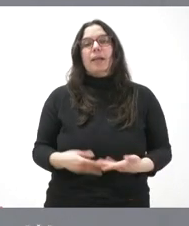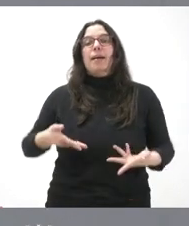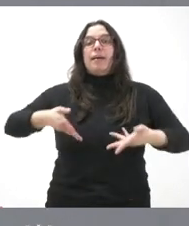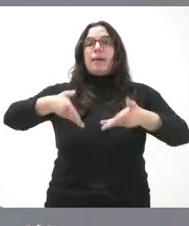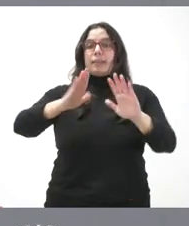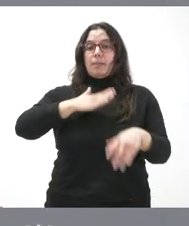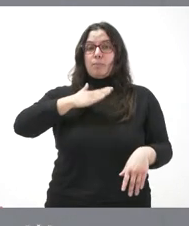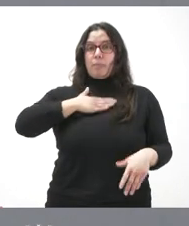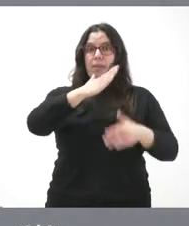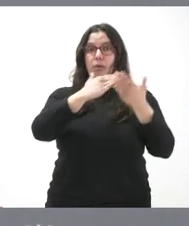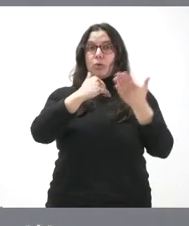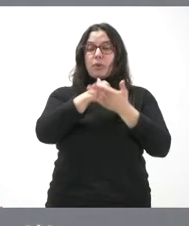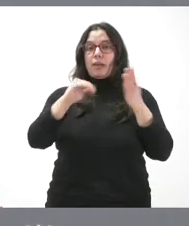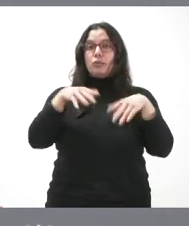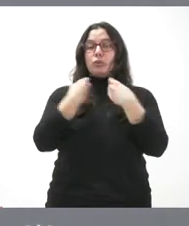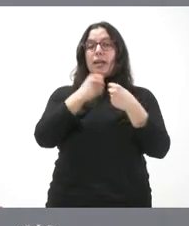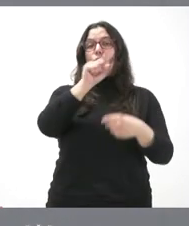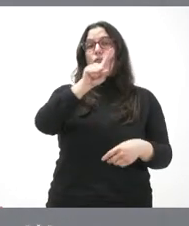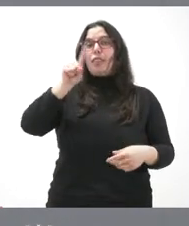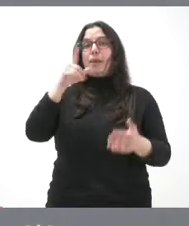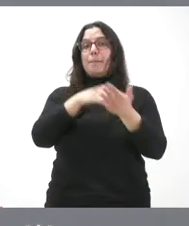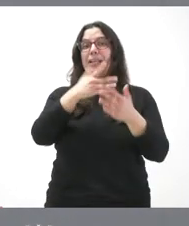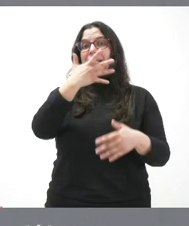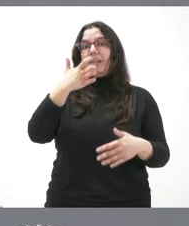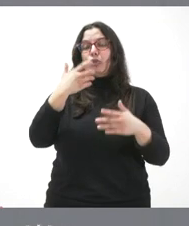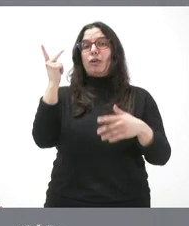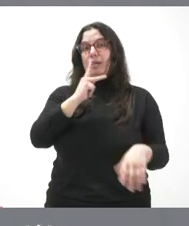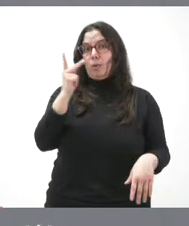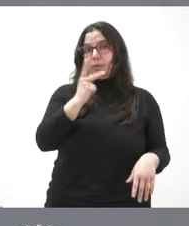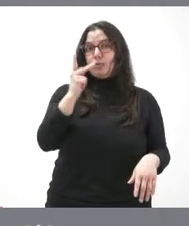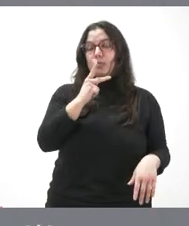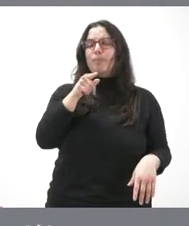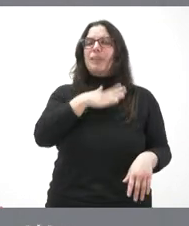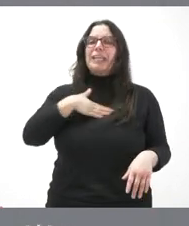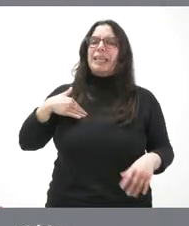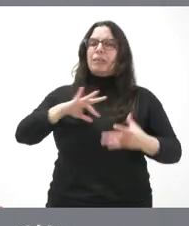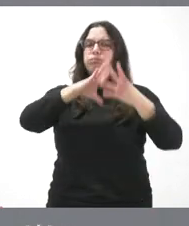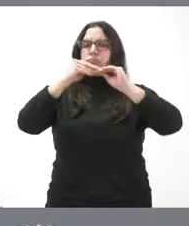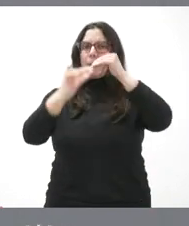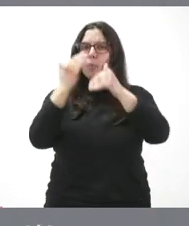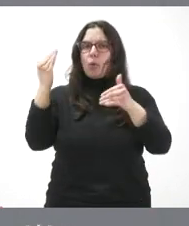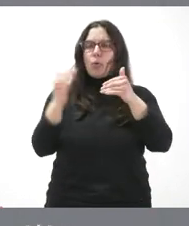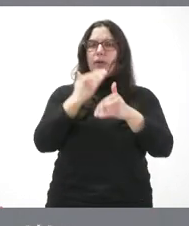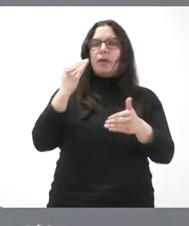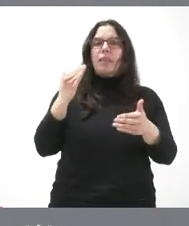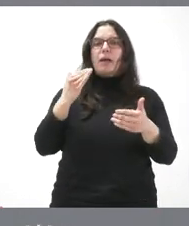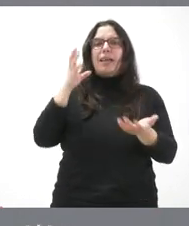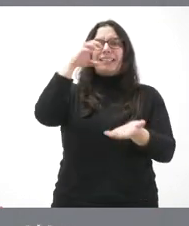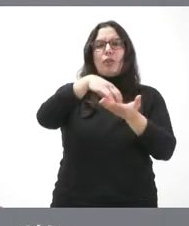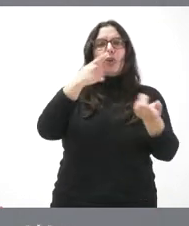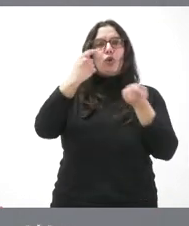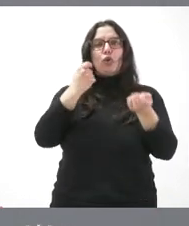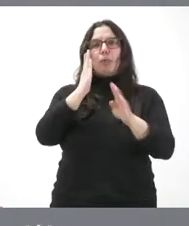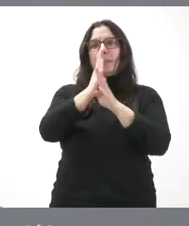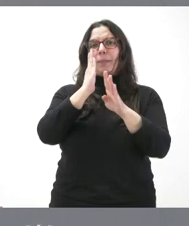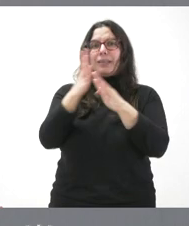titularidad autonómica, como les digo, son 11.500 kilómetros y con esto se busca modernizar todas las estaciones de control permanente